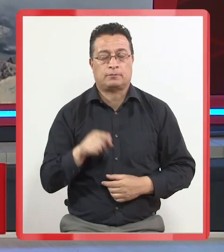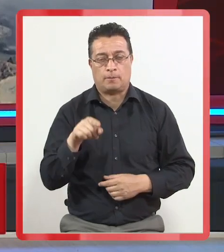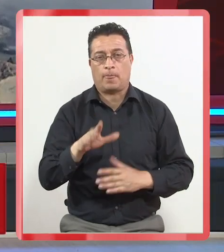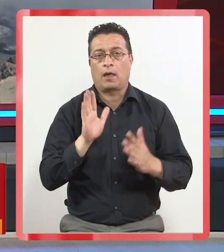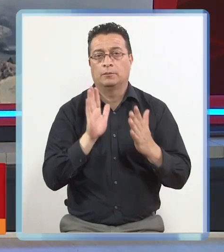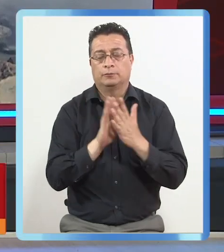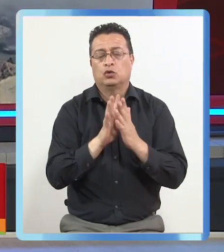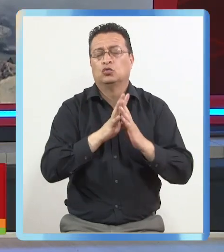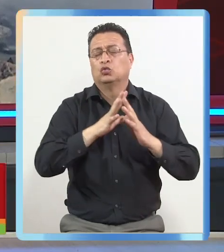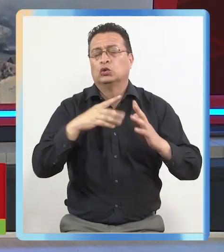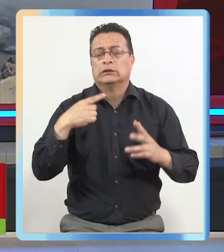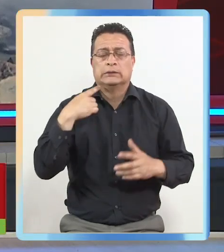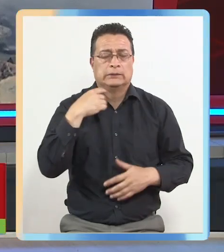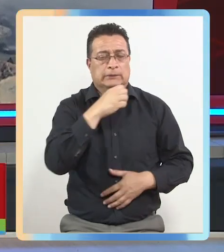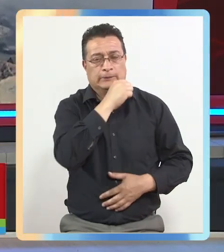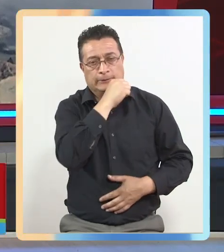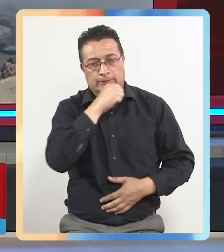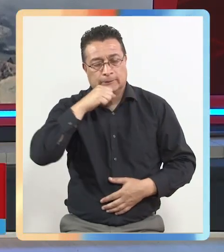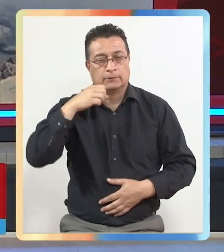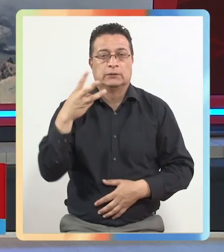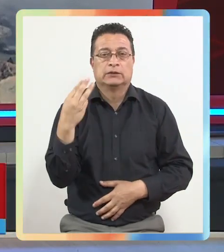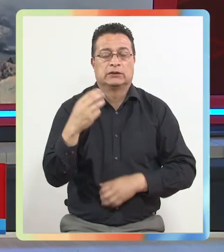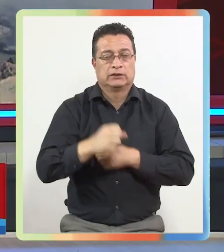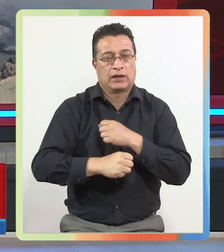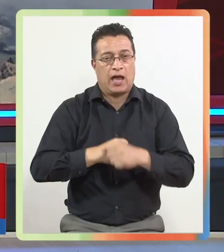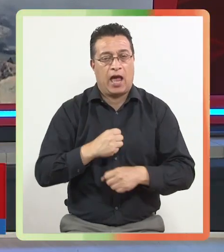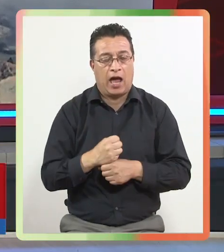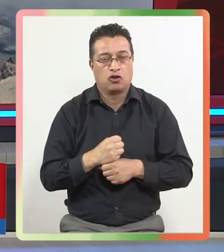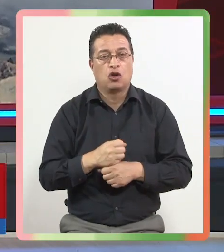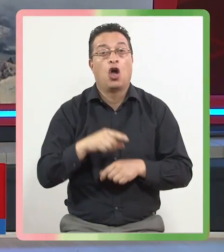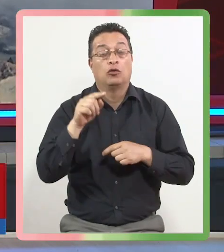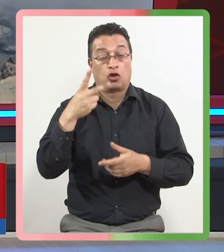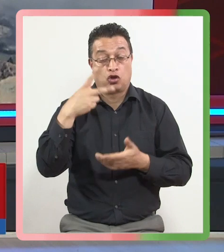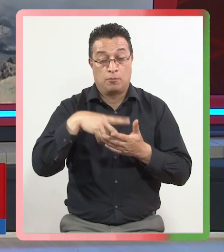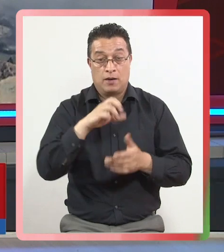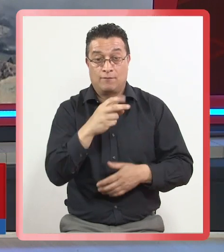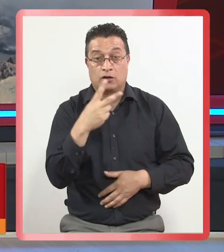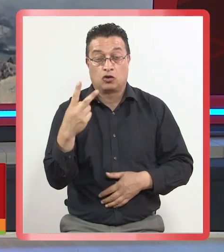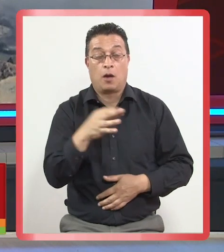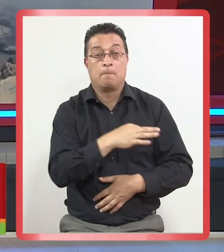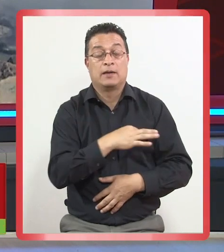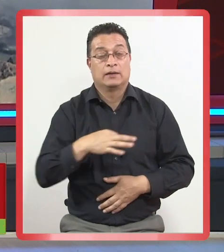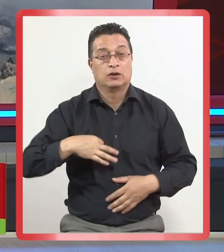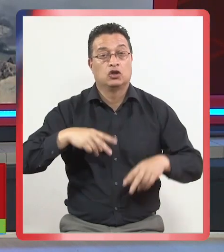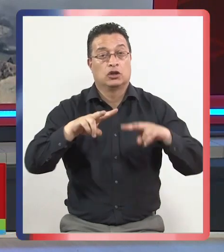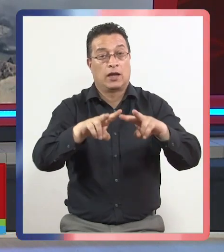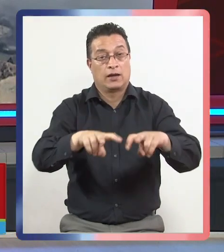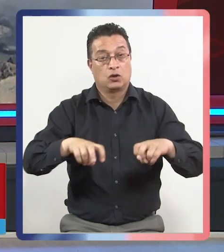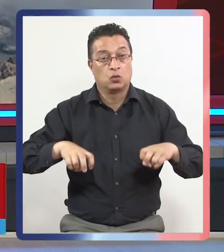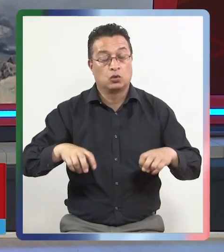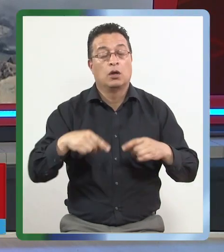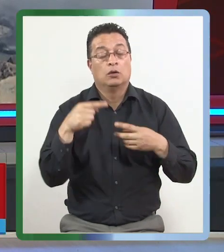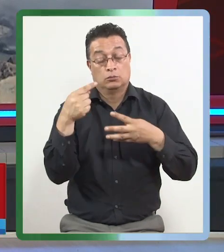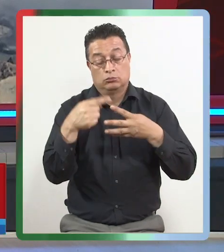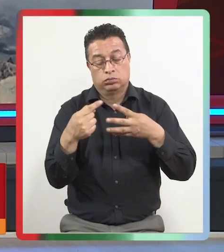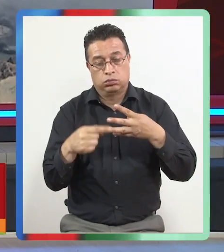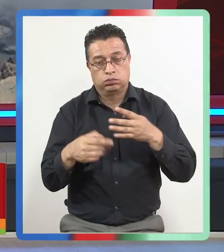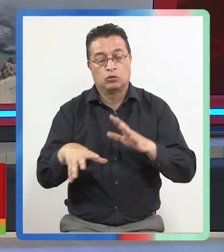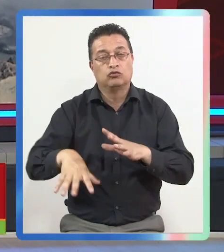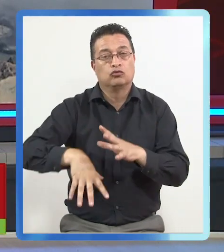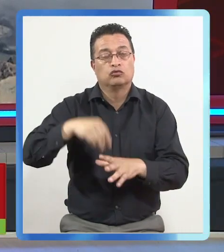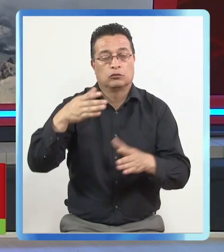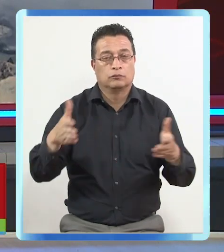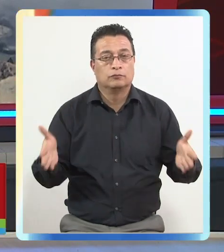Enfrentamos una larga sequía que se extiende ya por 13 años y en este 2022 el Ministerio de Agricultura va a implementar una serie de